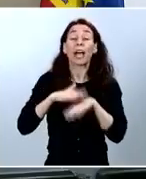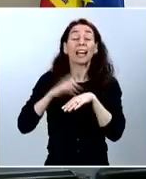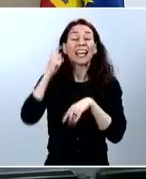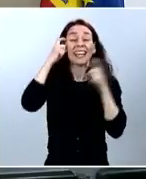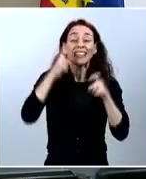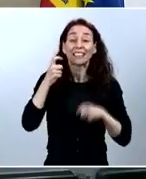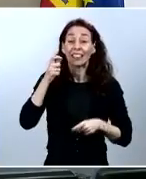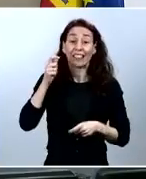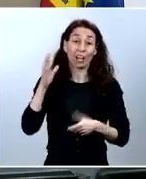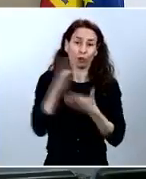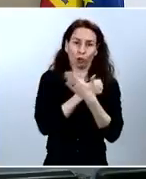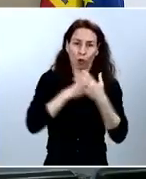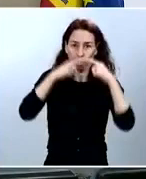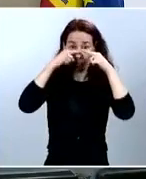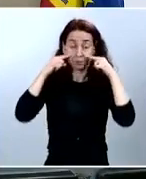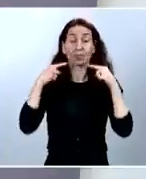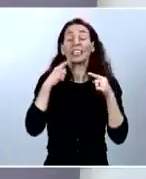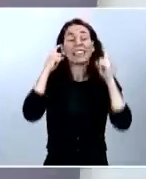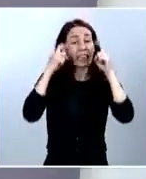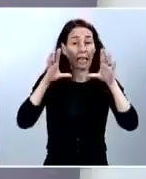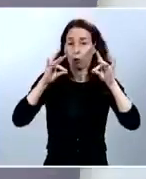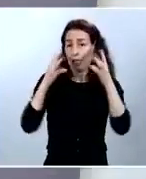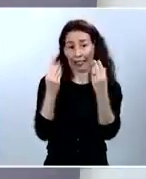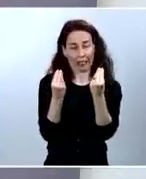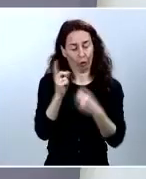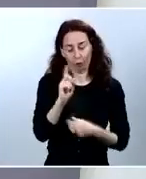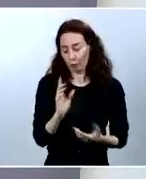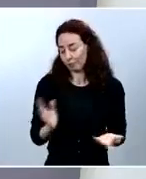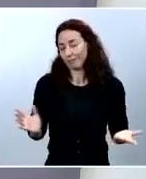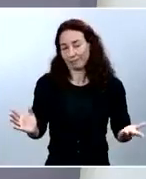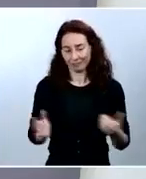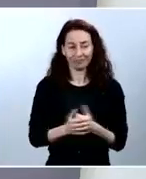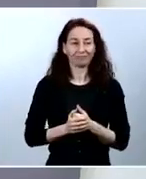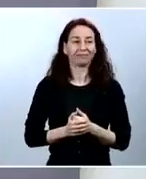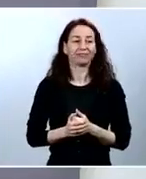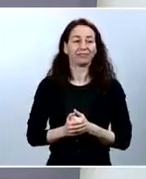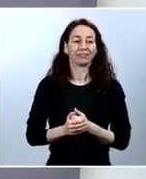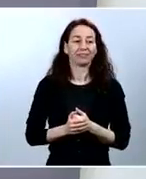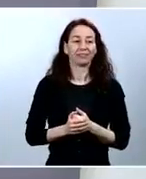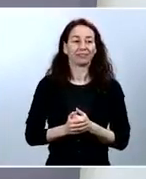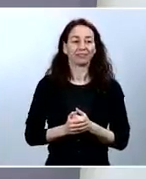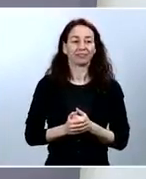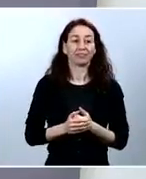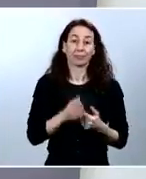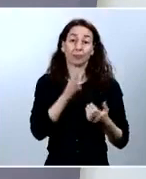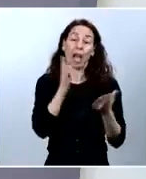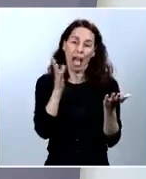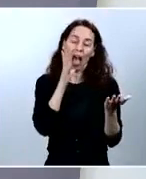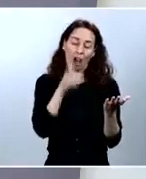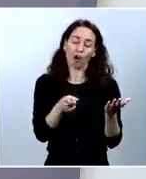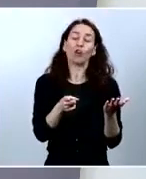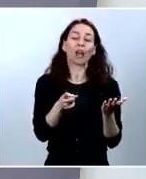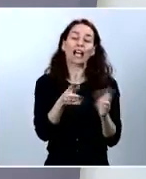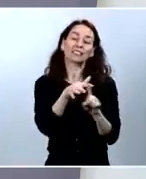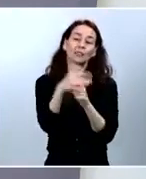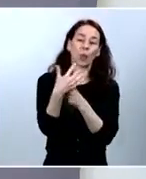Y sin tocarla tanto. Pero bueno, eso se puede... Tampoco es para tanto, ¿no? Tampoco estamos en un quirófano que vamos a operar a una persona. Es decir, que